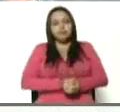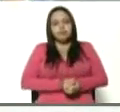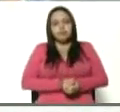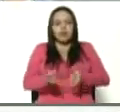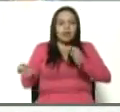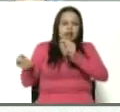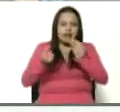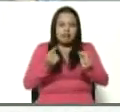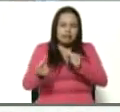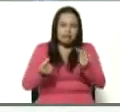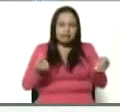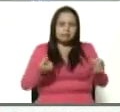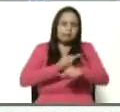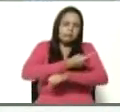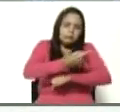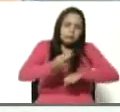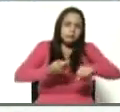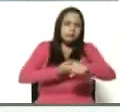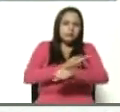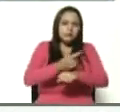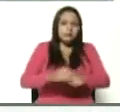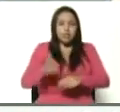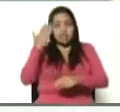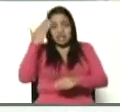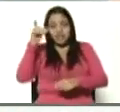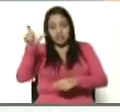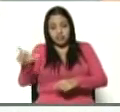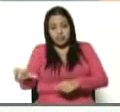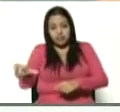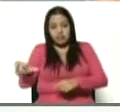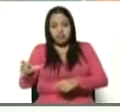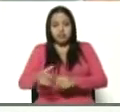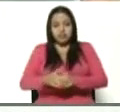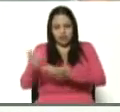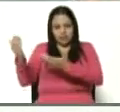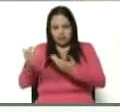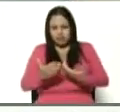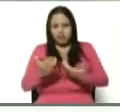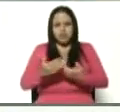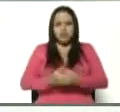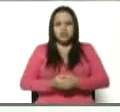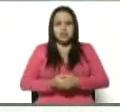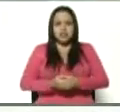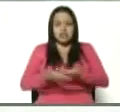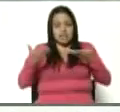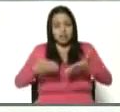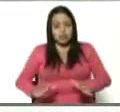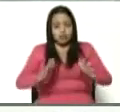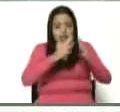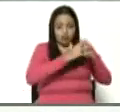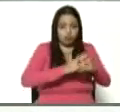Conversamos largamente. Como ustedes saben, David, es estadounidense. Es de Carolina del Sur.